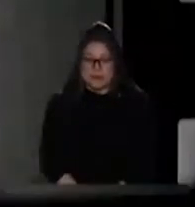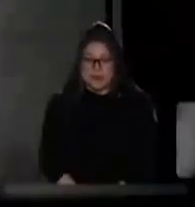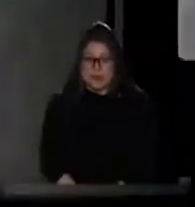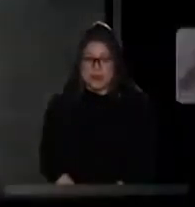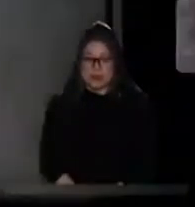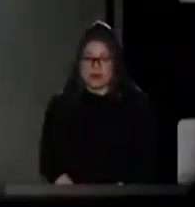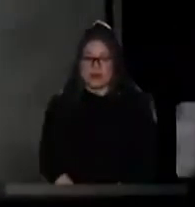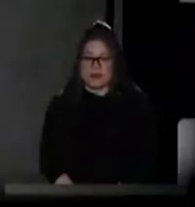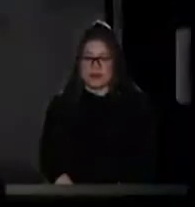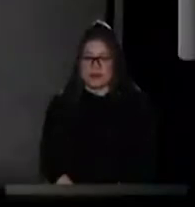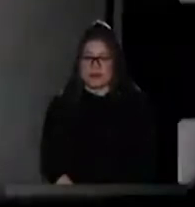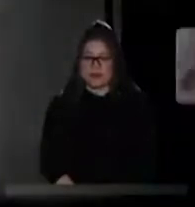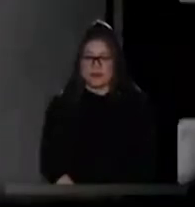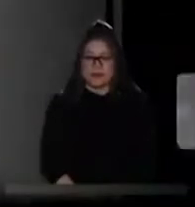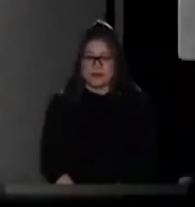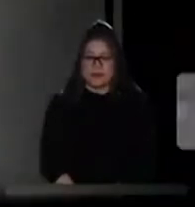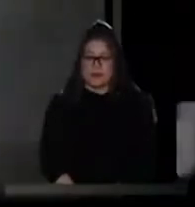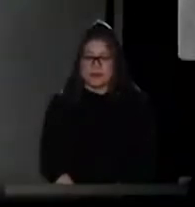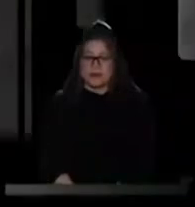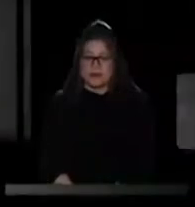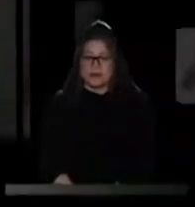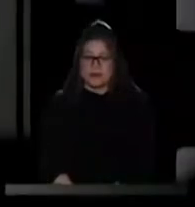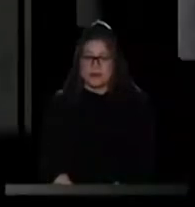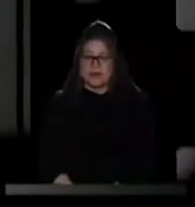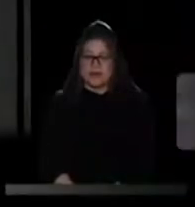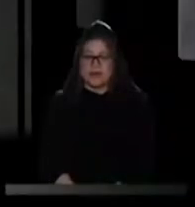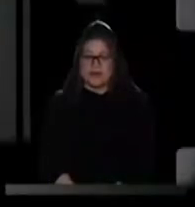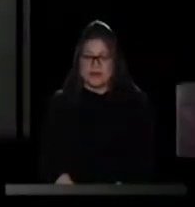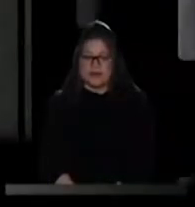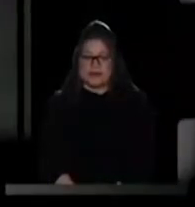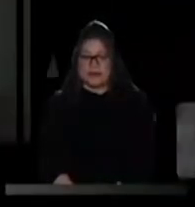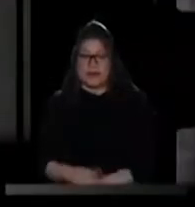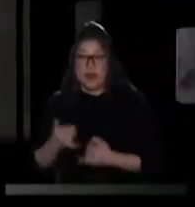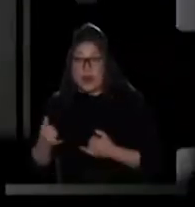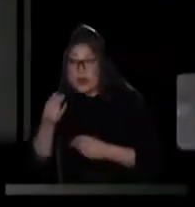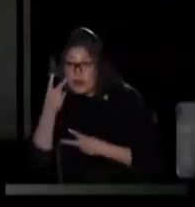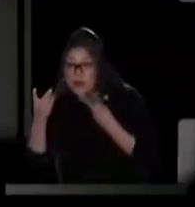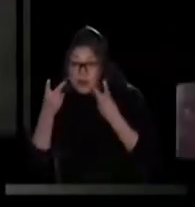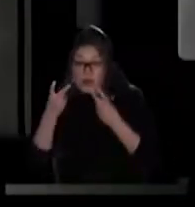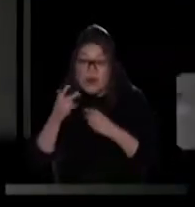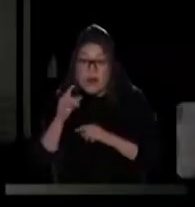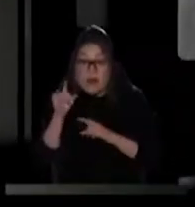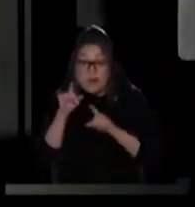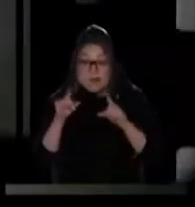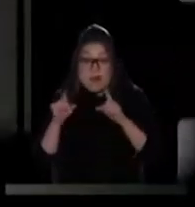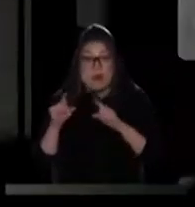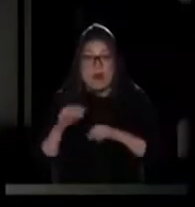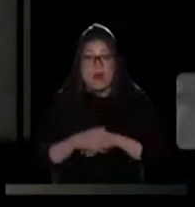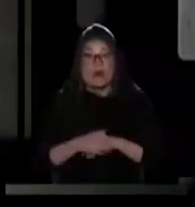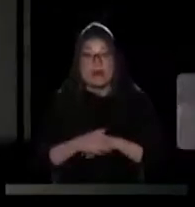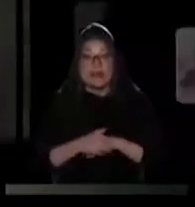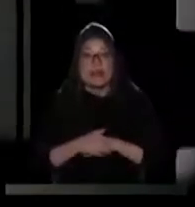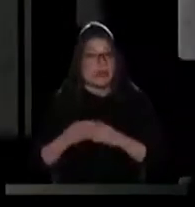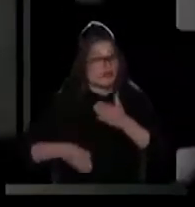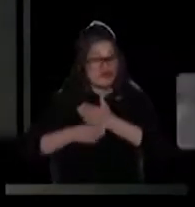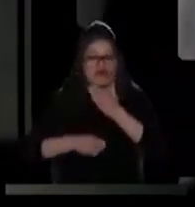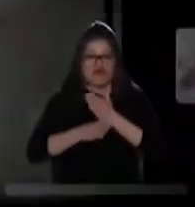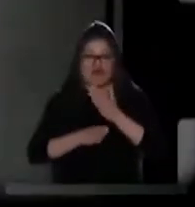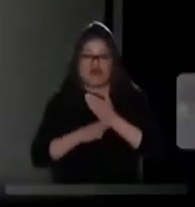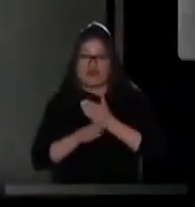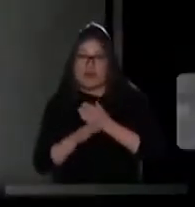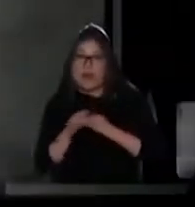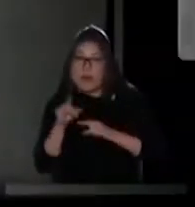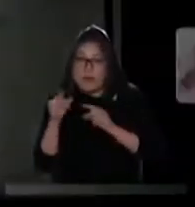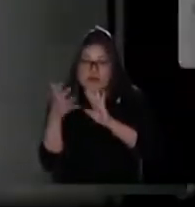Doña Feli. Ahí veíamos entonces nuestra sección en general, donde aquí, pues en nuestro programa, seguimos disfrutando del trato y de todas sus